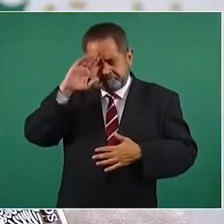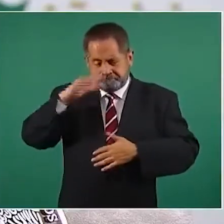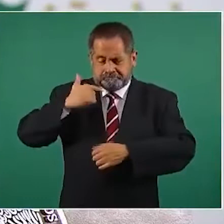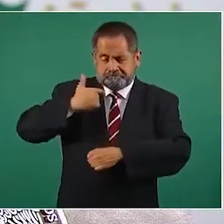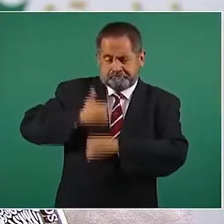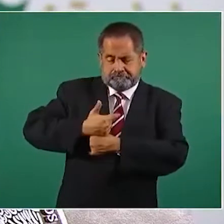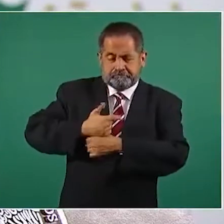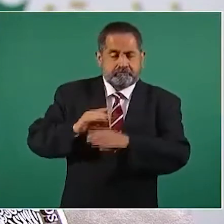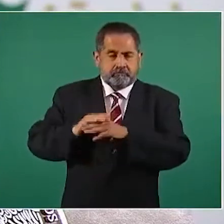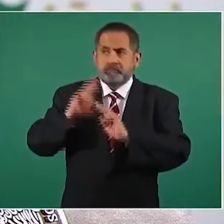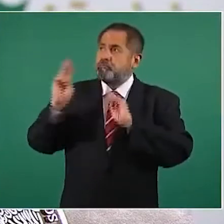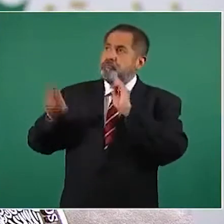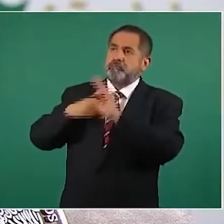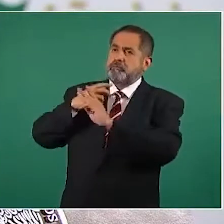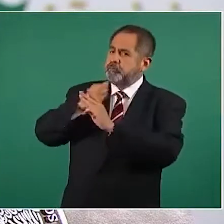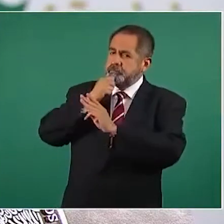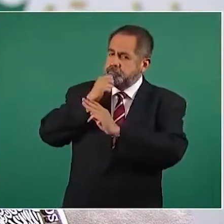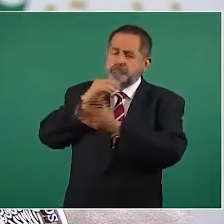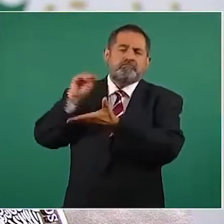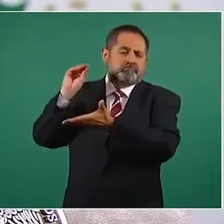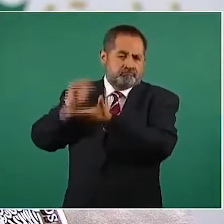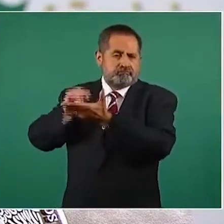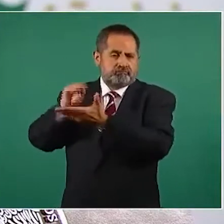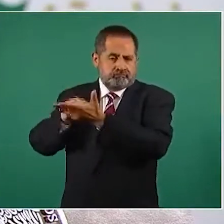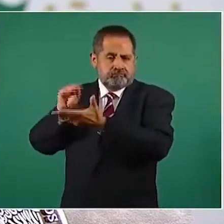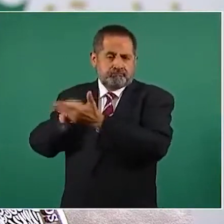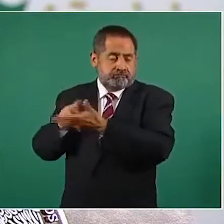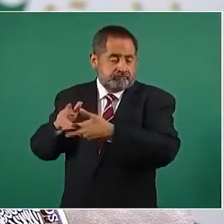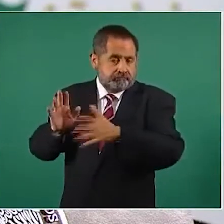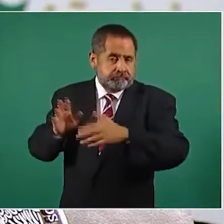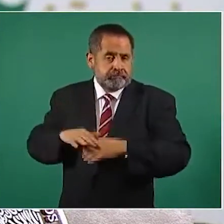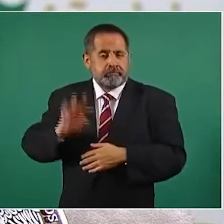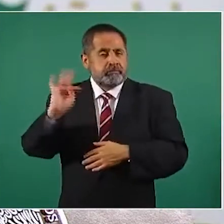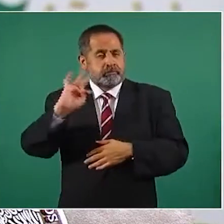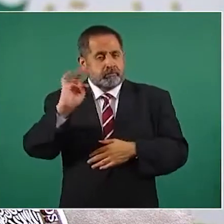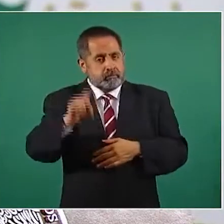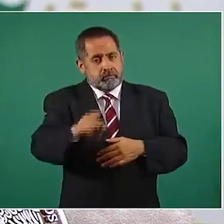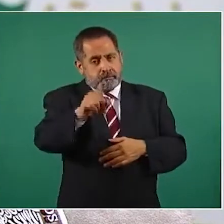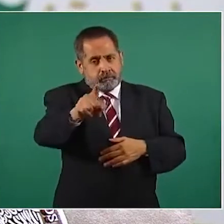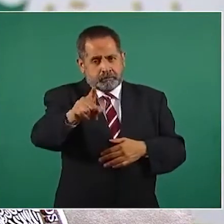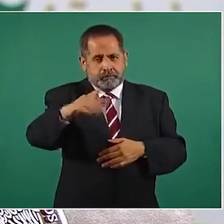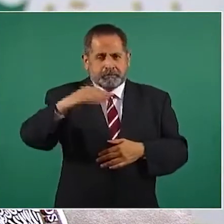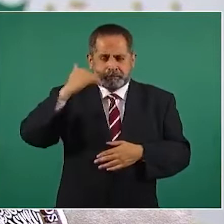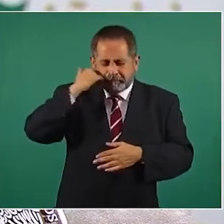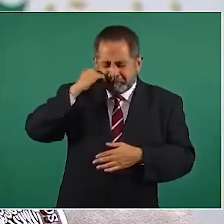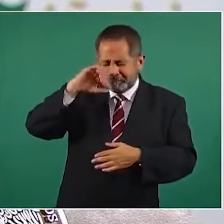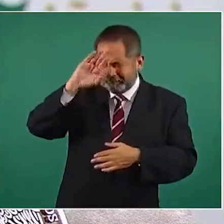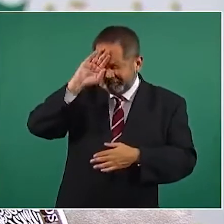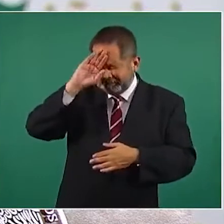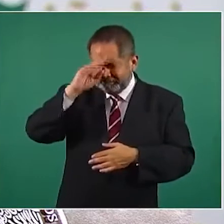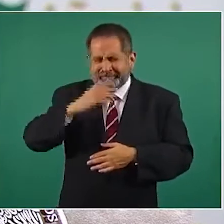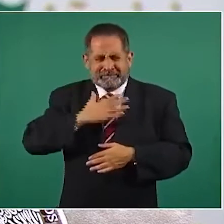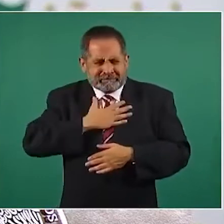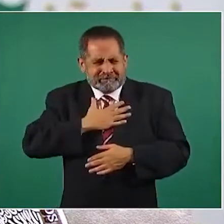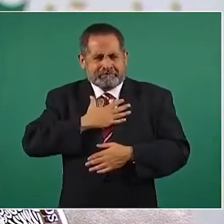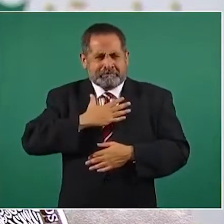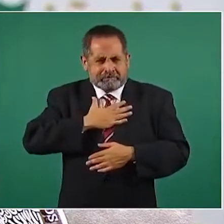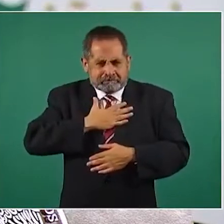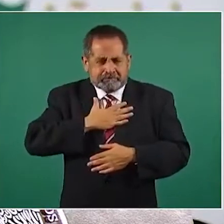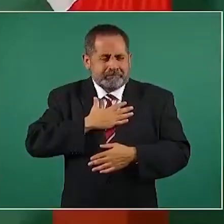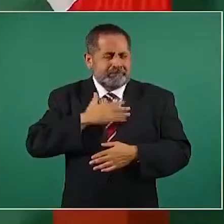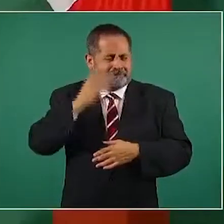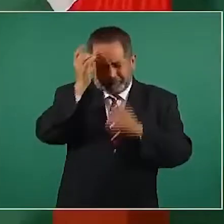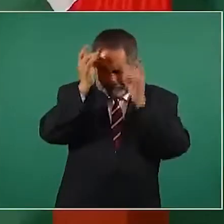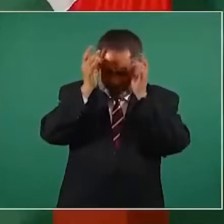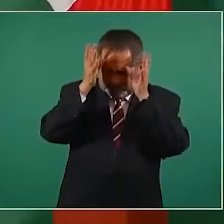se reduzca o que desaparezca en el mundo. Si presentas fiebre, tos, dolor de cabeza, dolor de